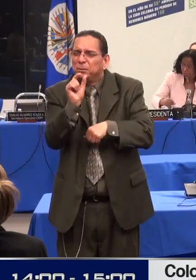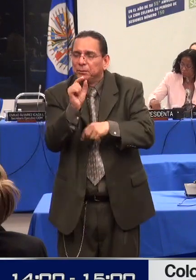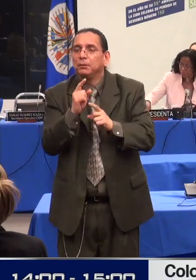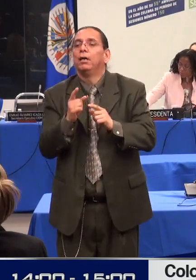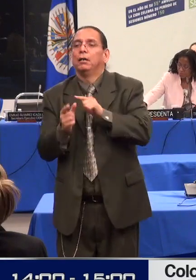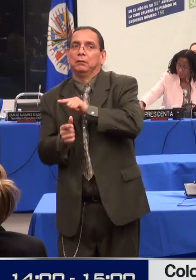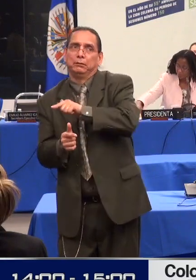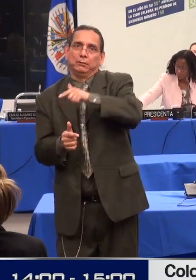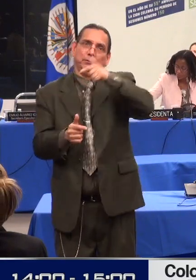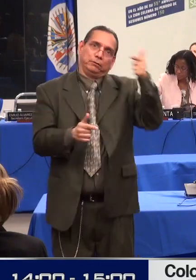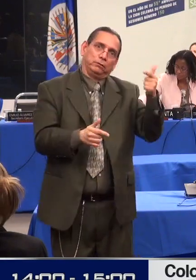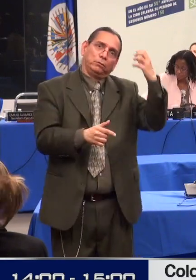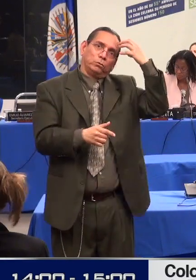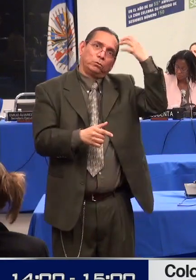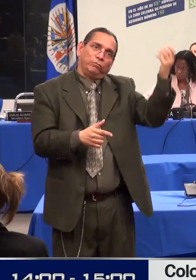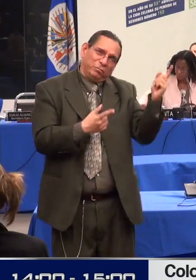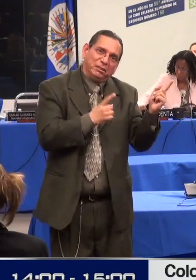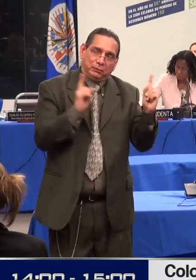Thank you, Commissioner.